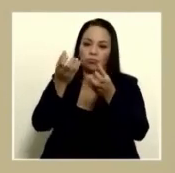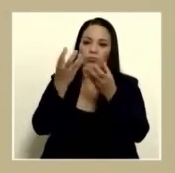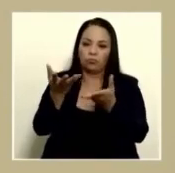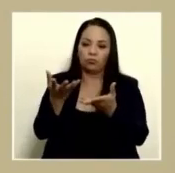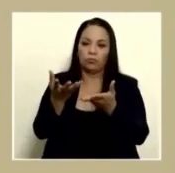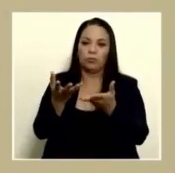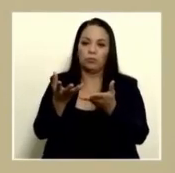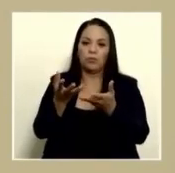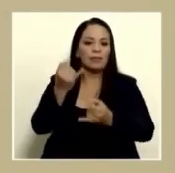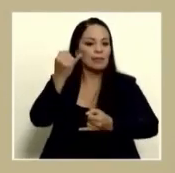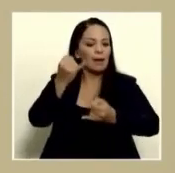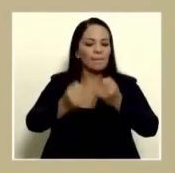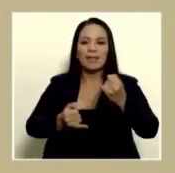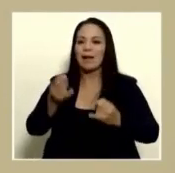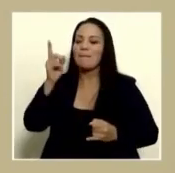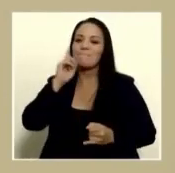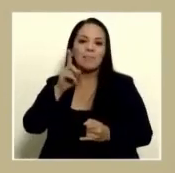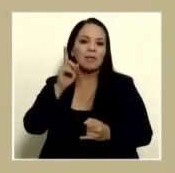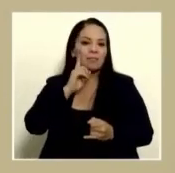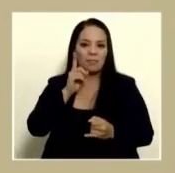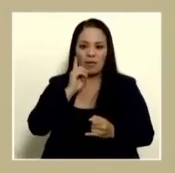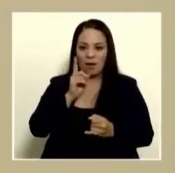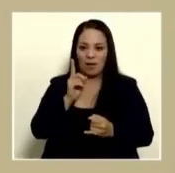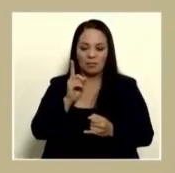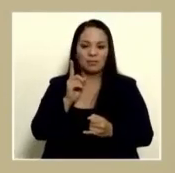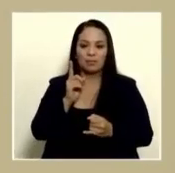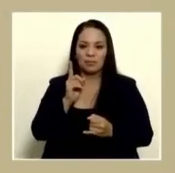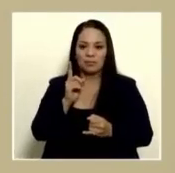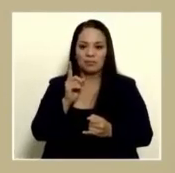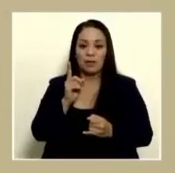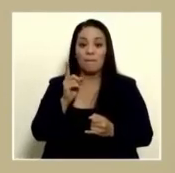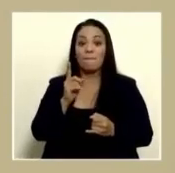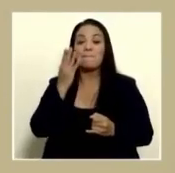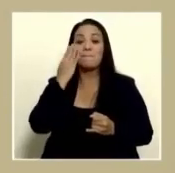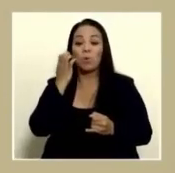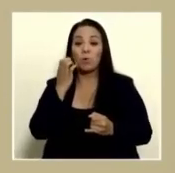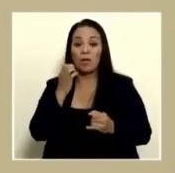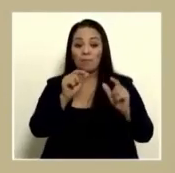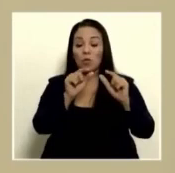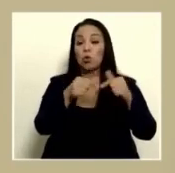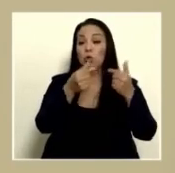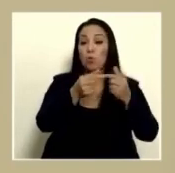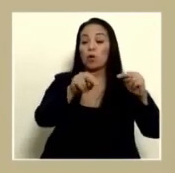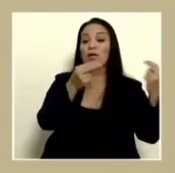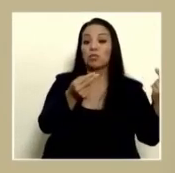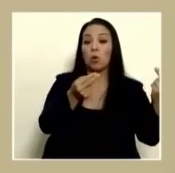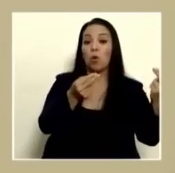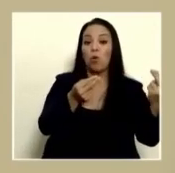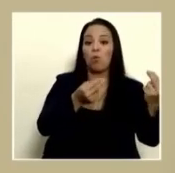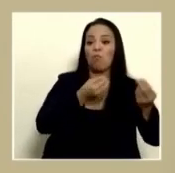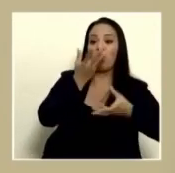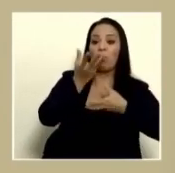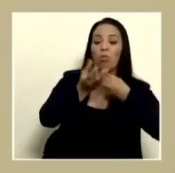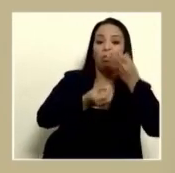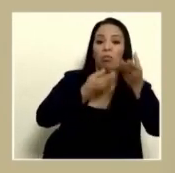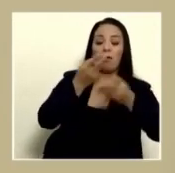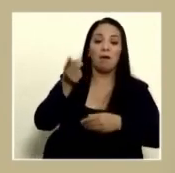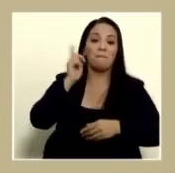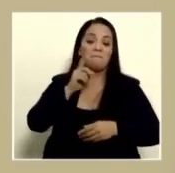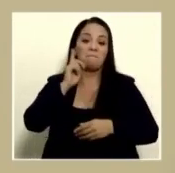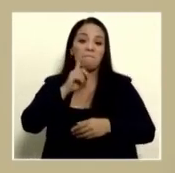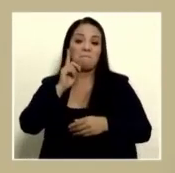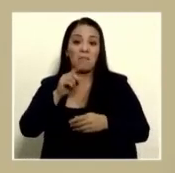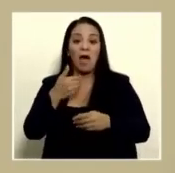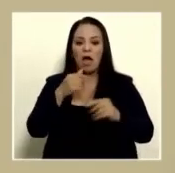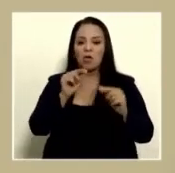las mentiras que se han dedicado a pregonar el grupo La Nación, el grupo económico detrás de